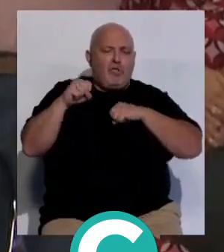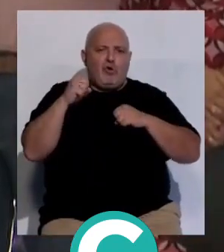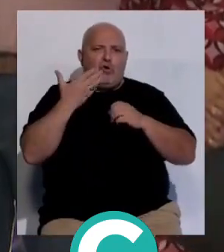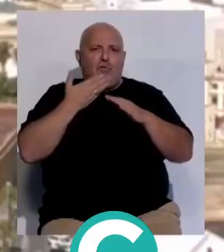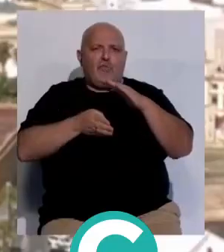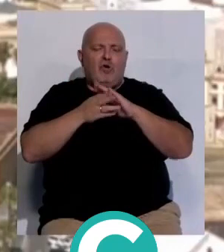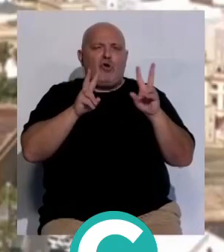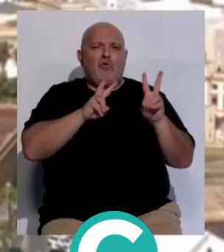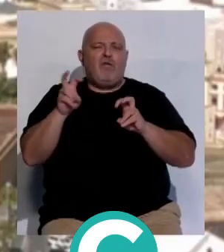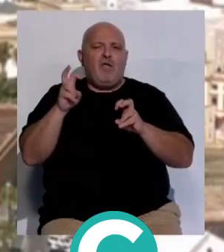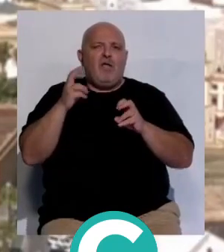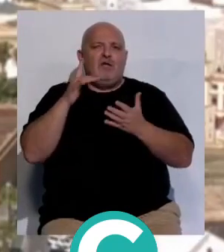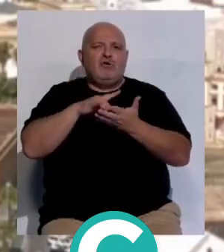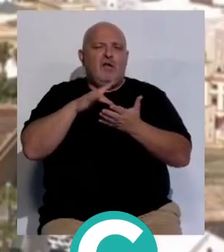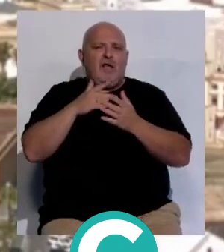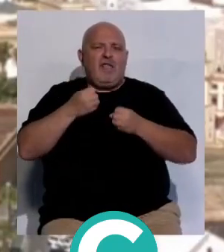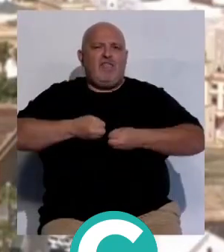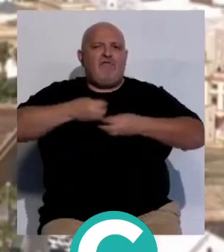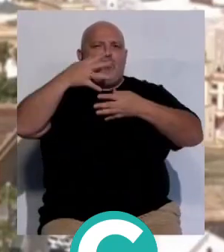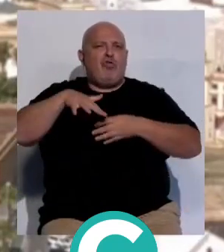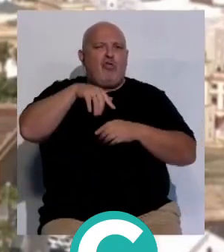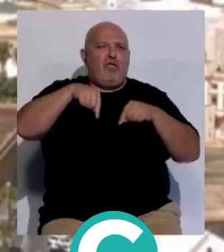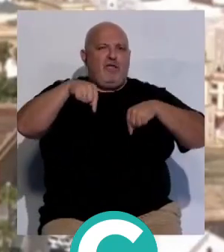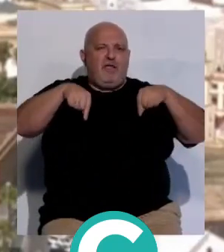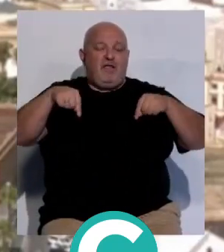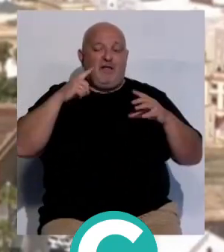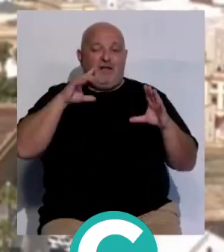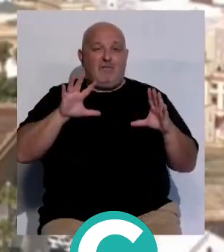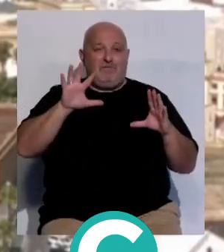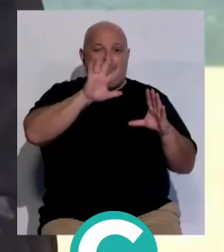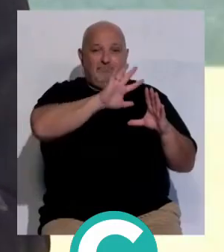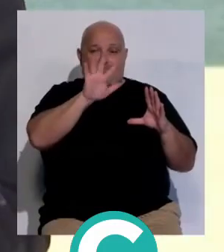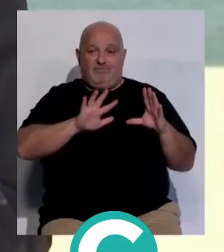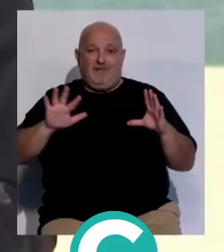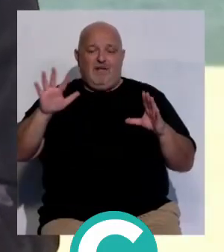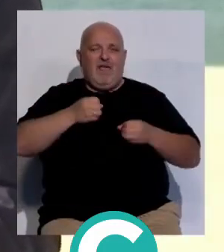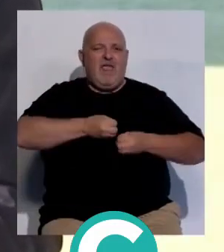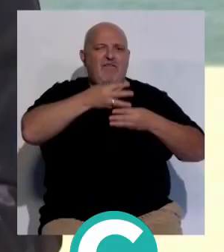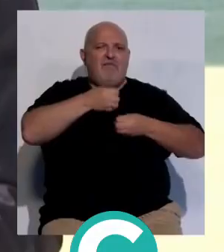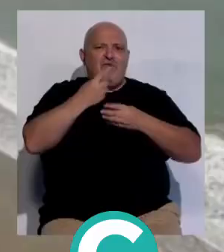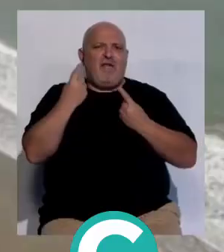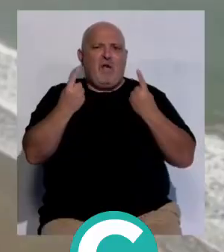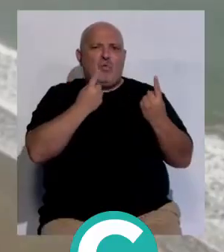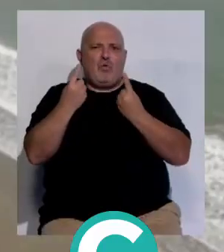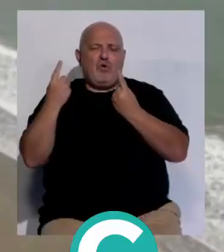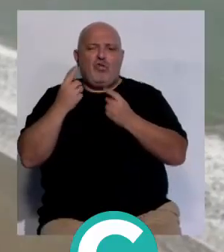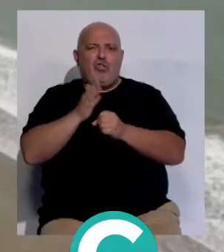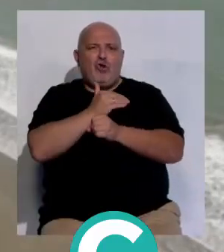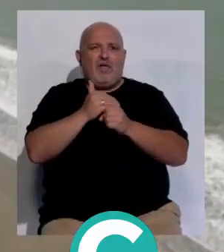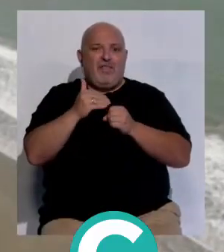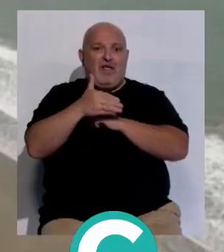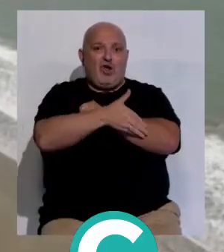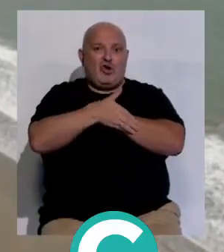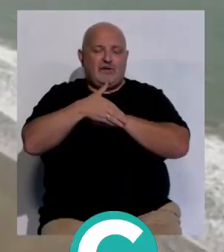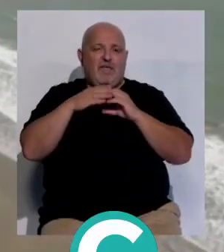novedad del mapa de vulnerabilidad edificatoria la cartografía que se ha hecho edificio por edificio en cada zona de